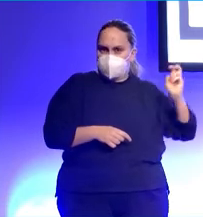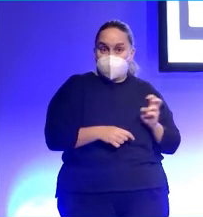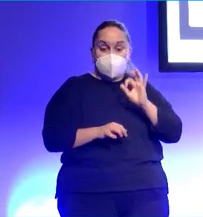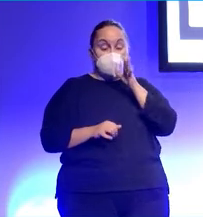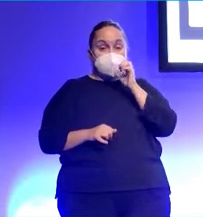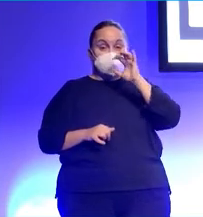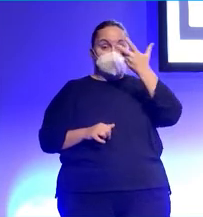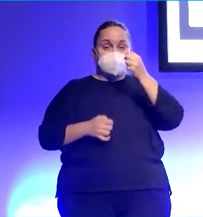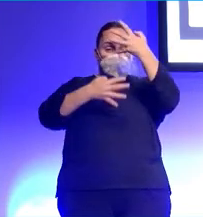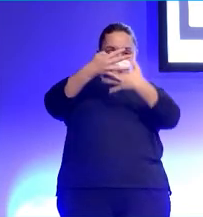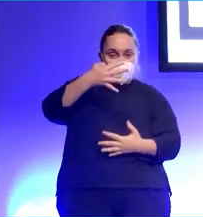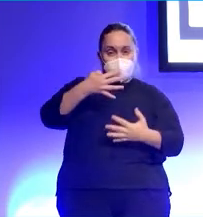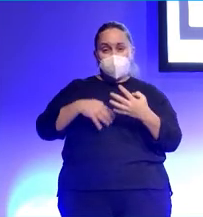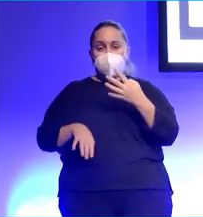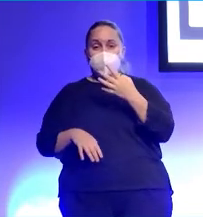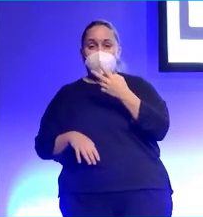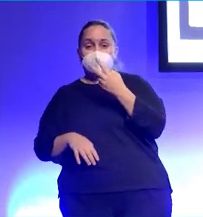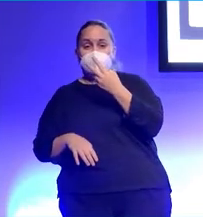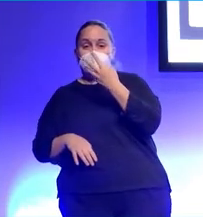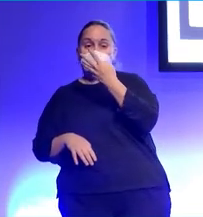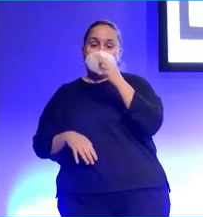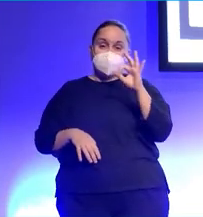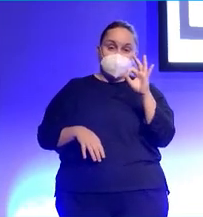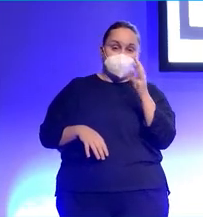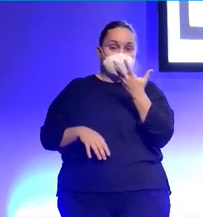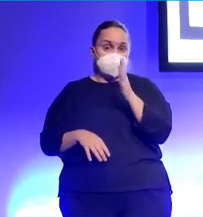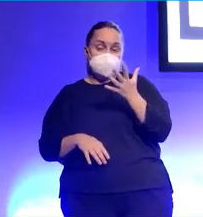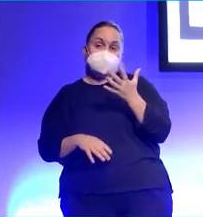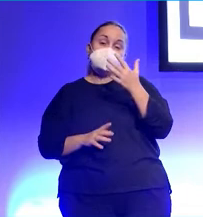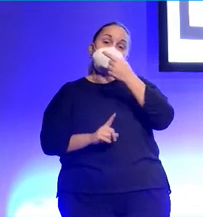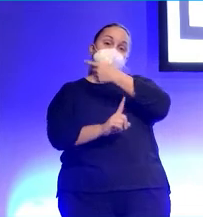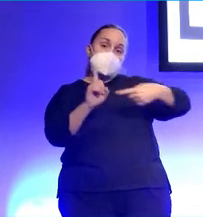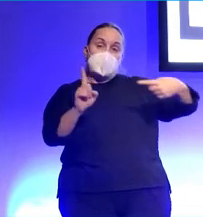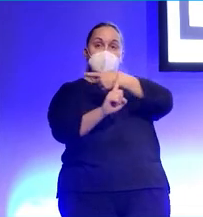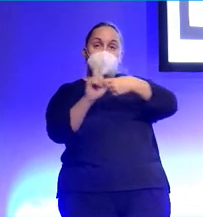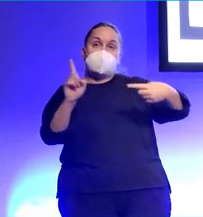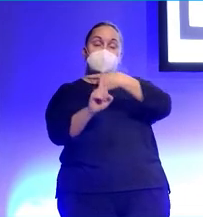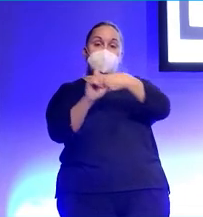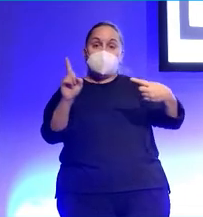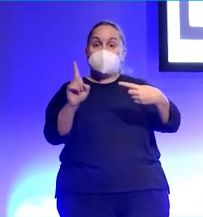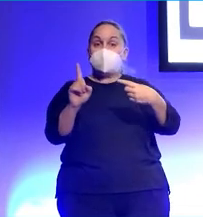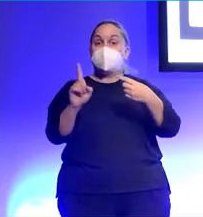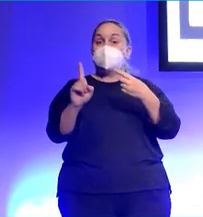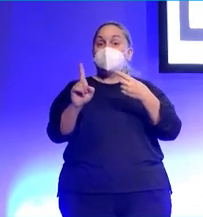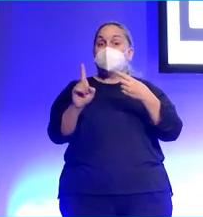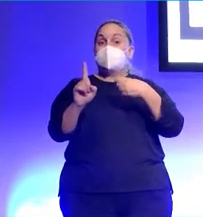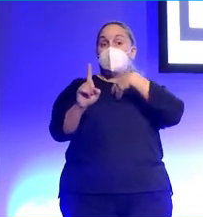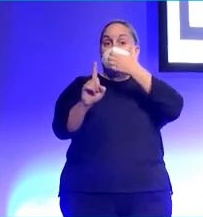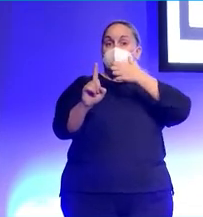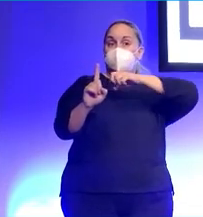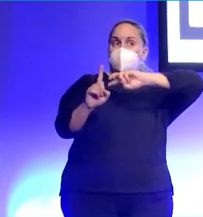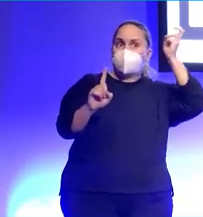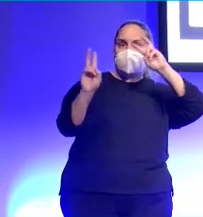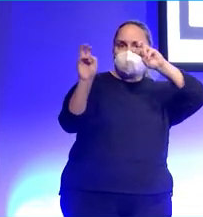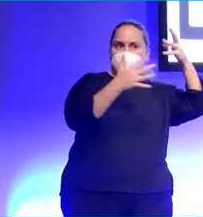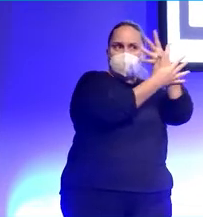de Apple Podcasts. En una media grande, que no sea solo de Apple, estaríamos bastante más abajo seguramente, pero bueno, en